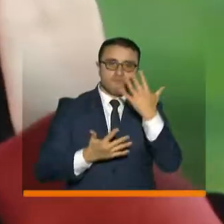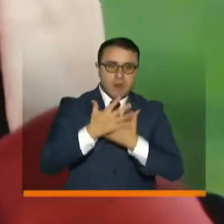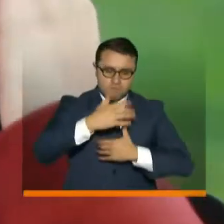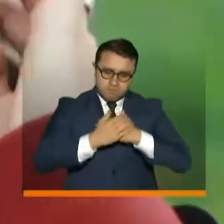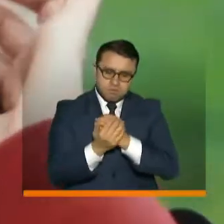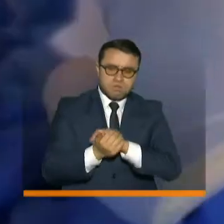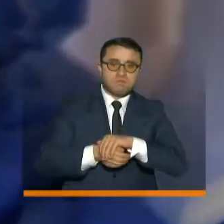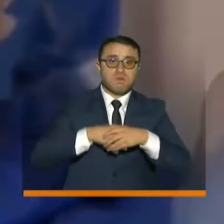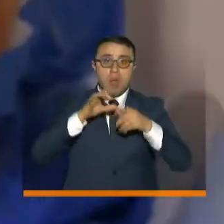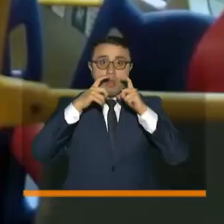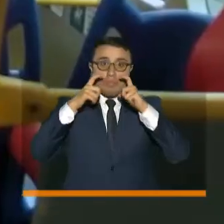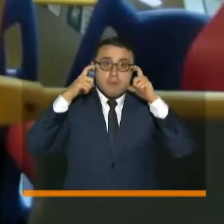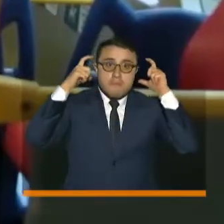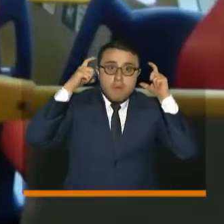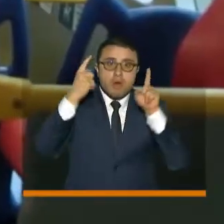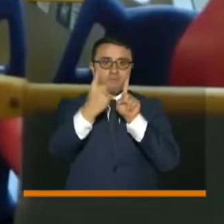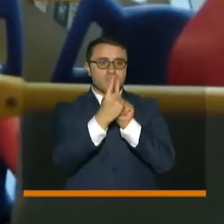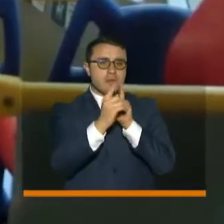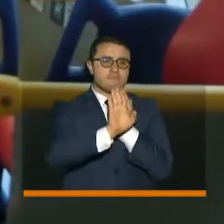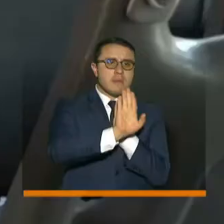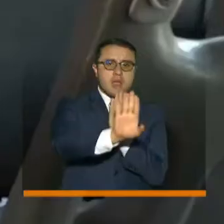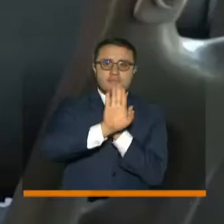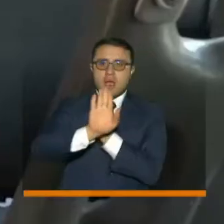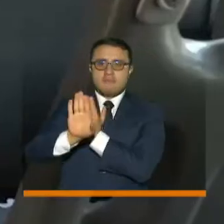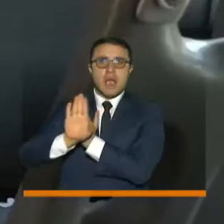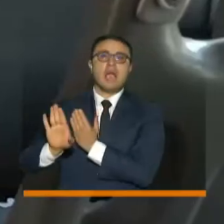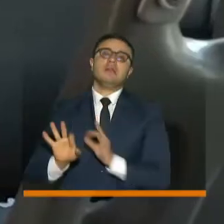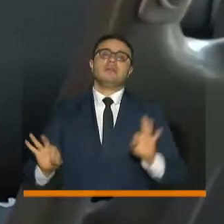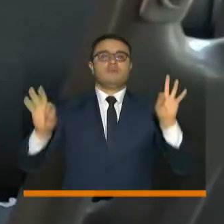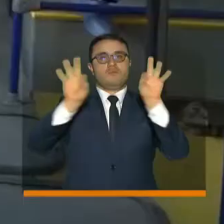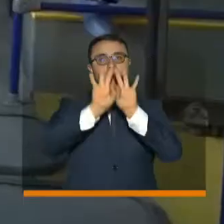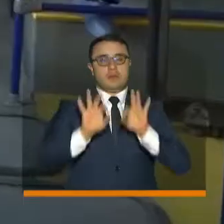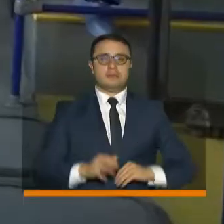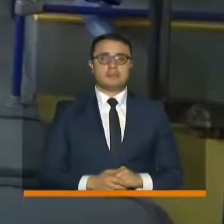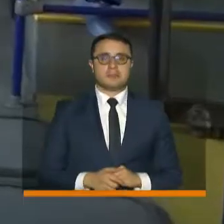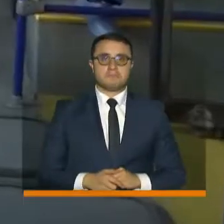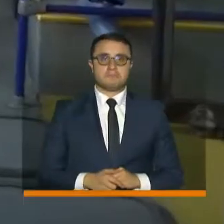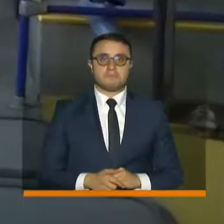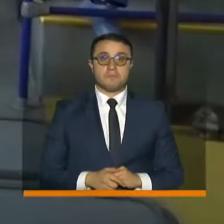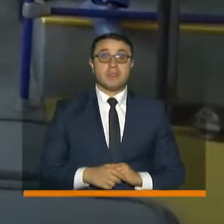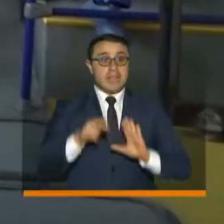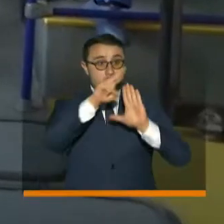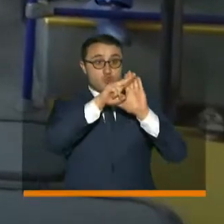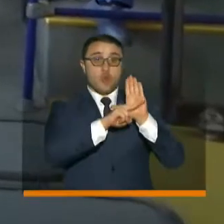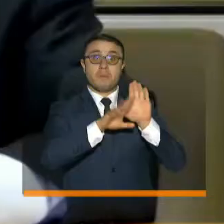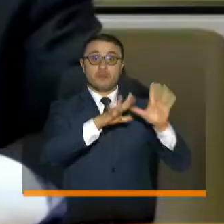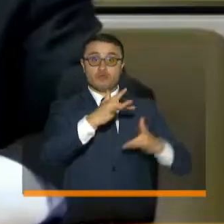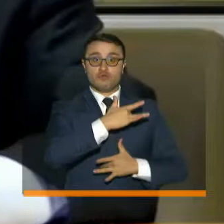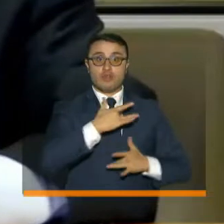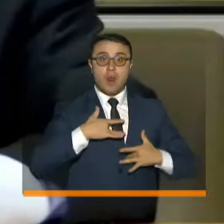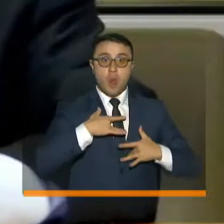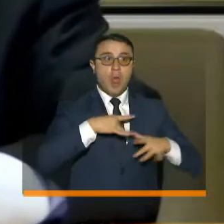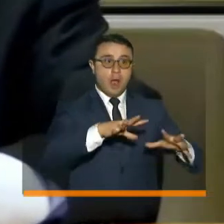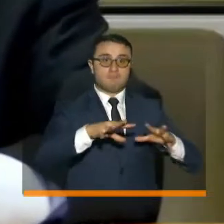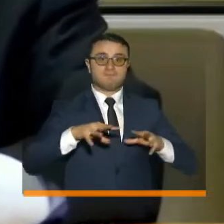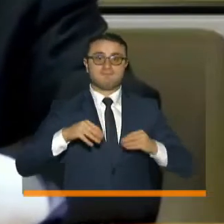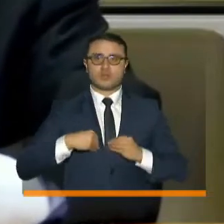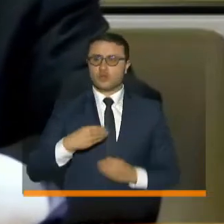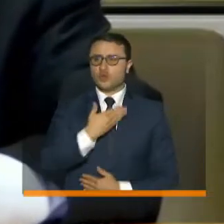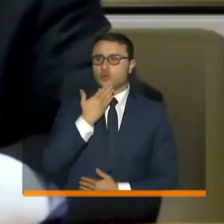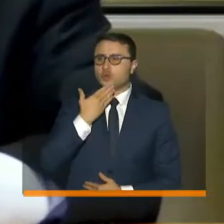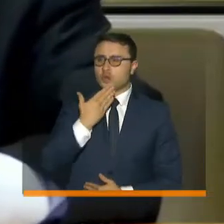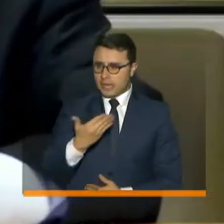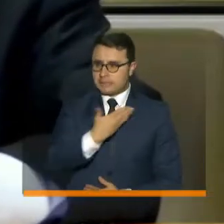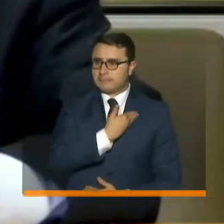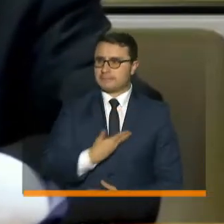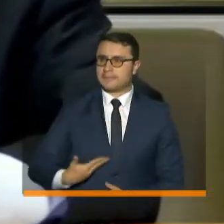tapabocas, el distanciamiento físico son fundamentales. Igual como cumplir con las normas sanitarias. Por eso, presidente Duque, yo le agradezco